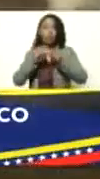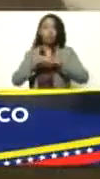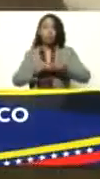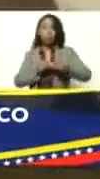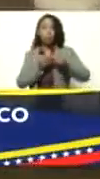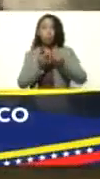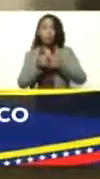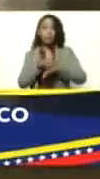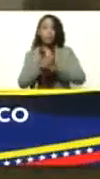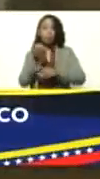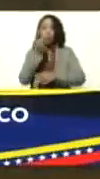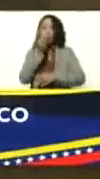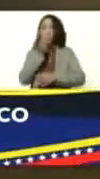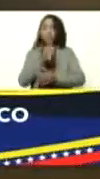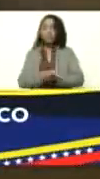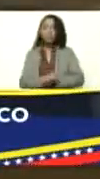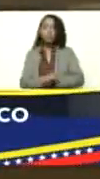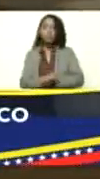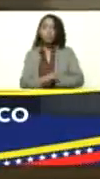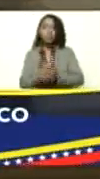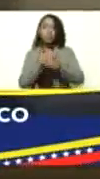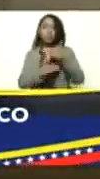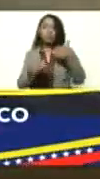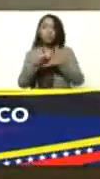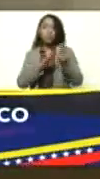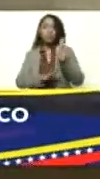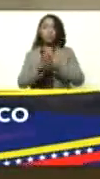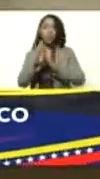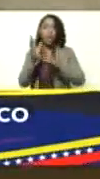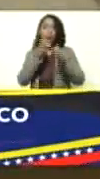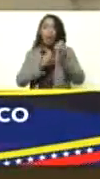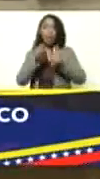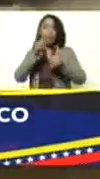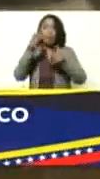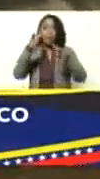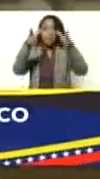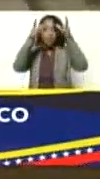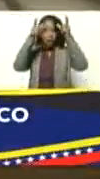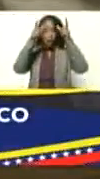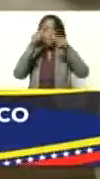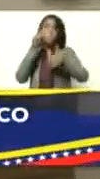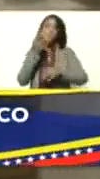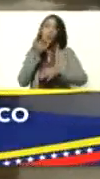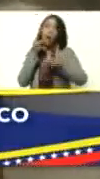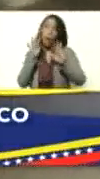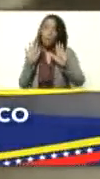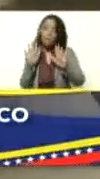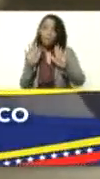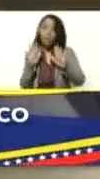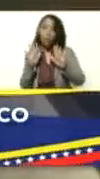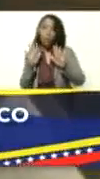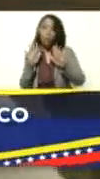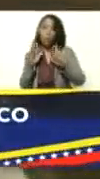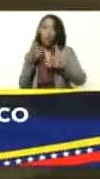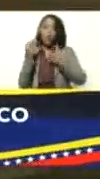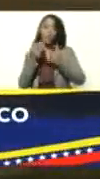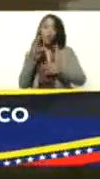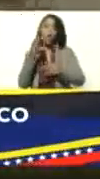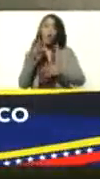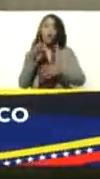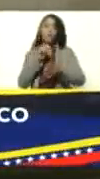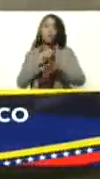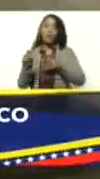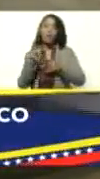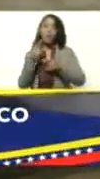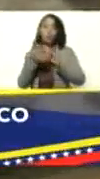nutricional, es superior aún a la leche de vaca. Por ejemplo, el contenido de fósforo. La leche